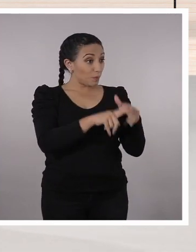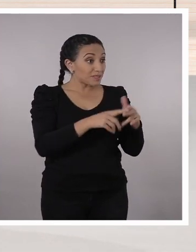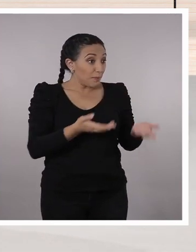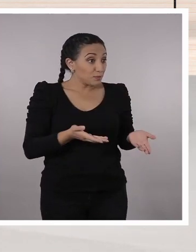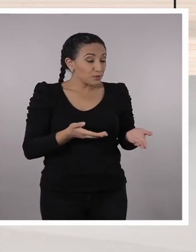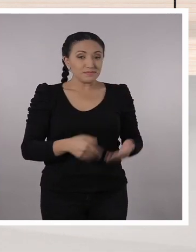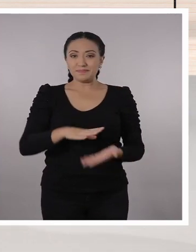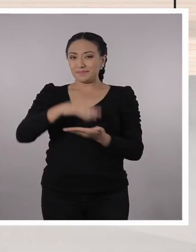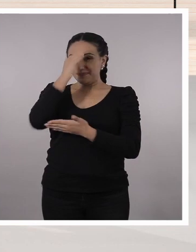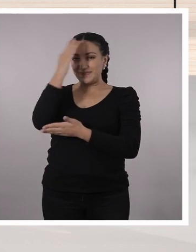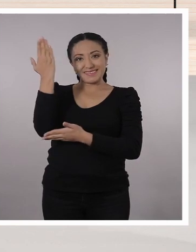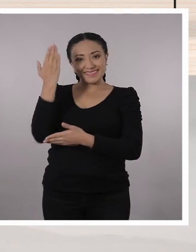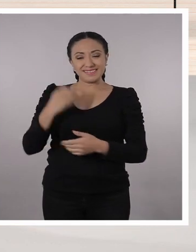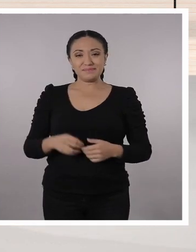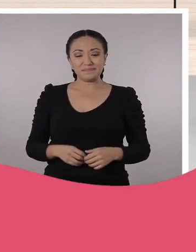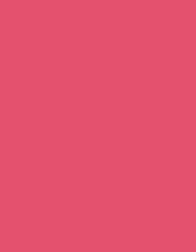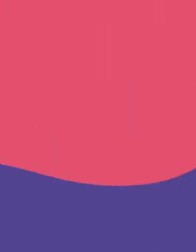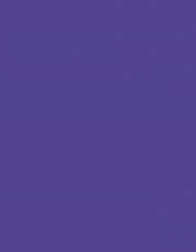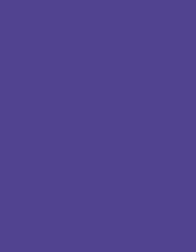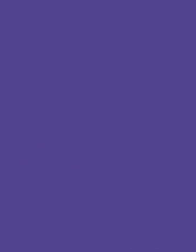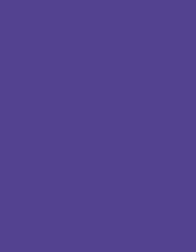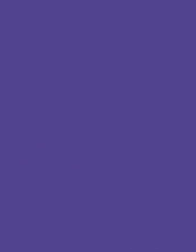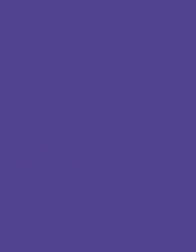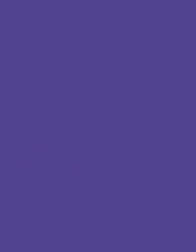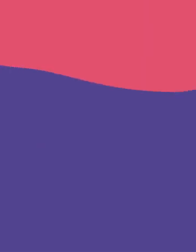profe? Si comenzamos... ¡Aprender la tele!